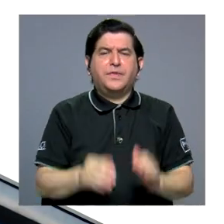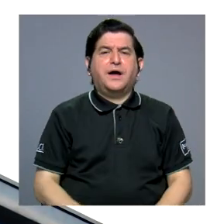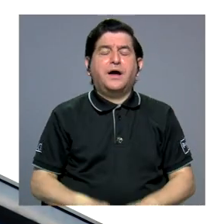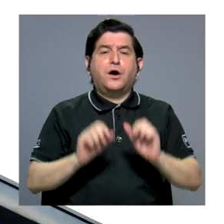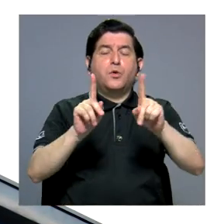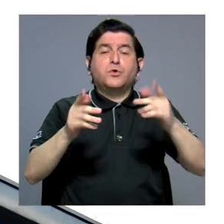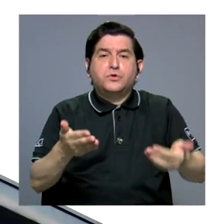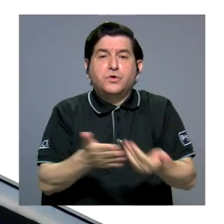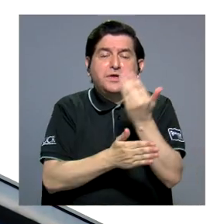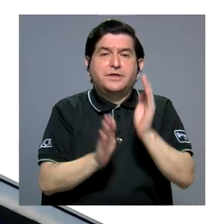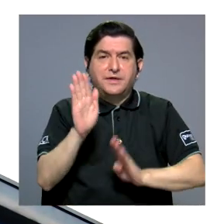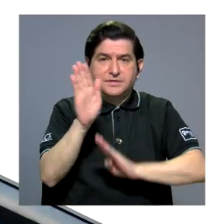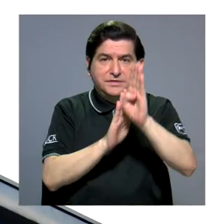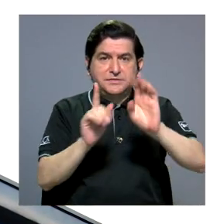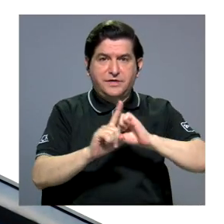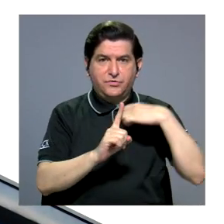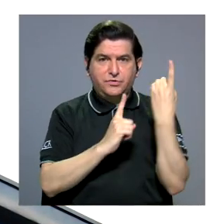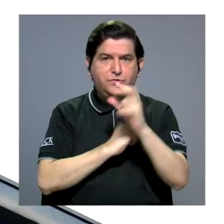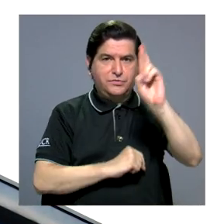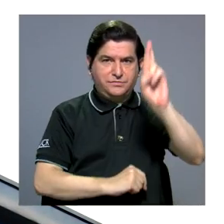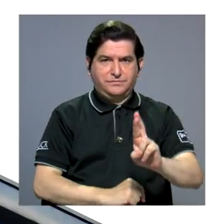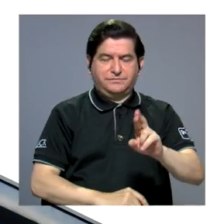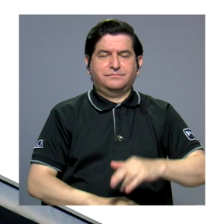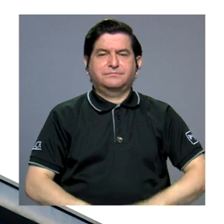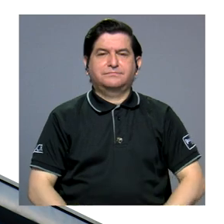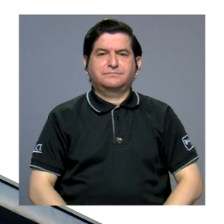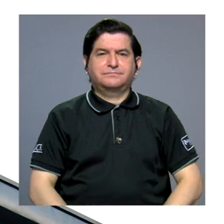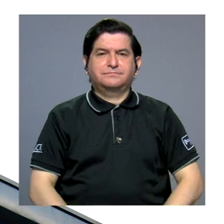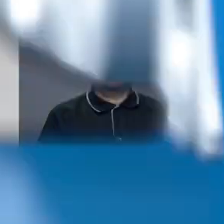oportunidades en el desarrollo de la sociedad costarricense.